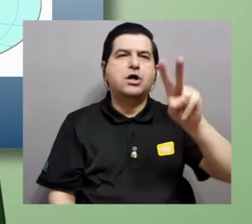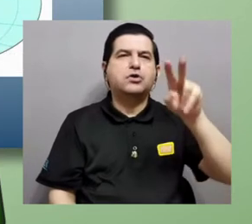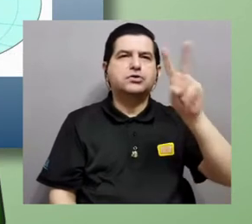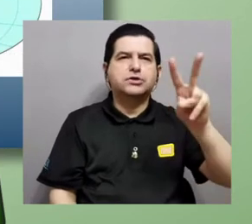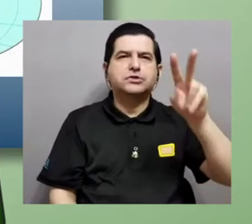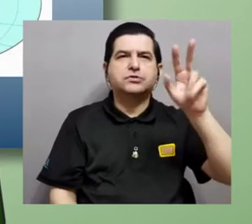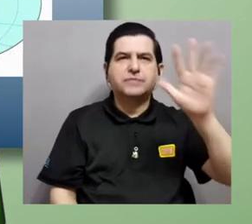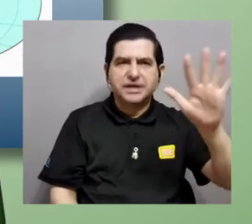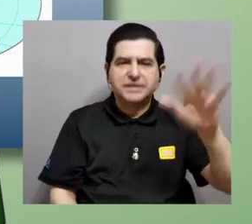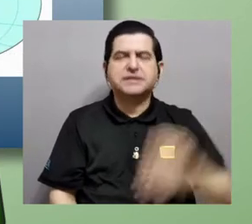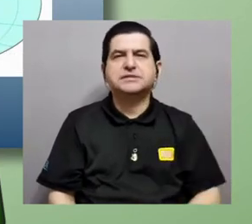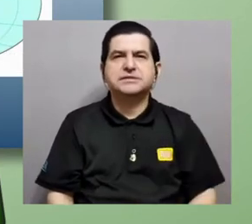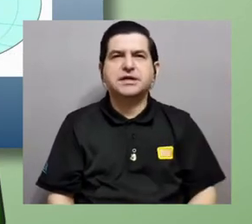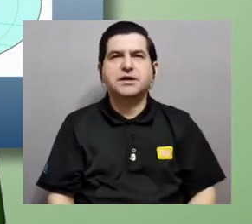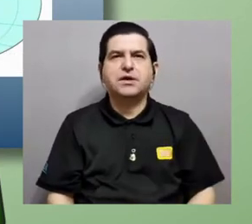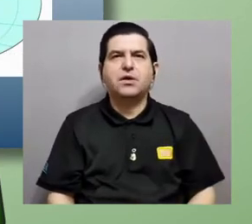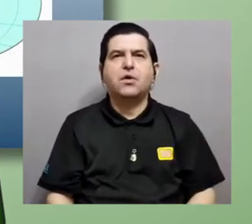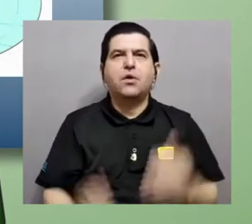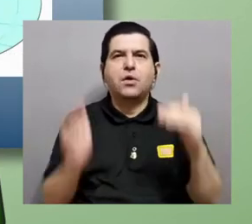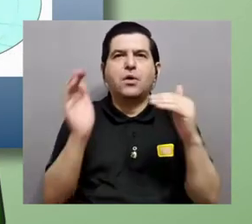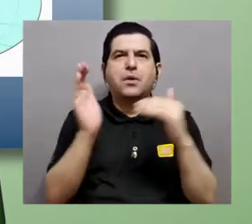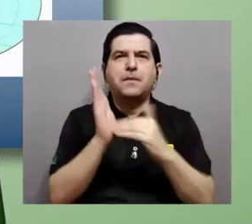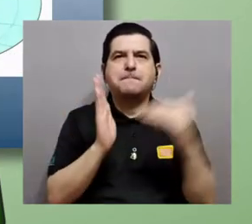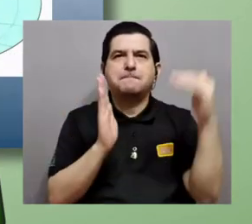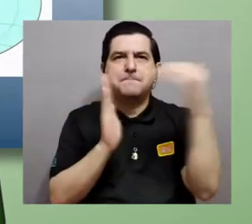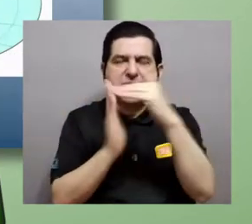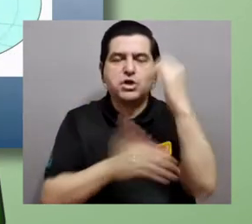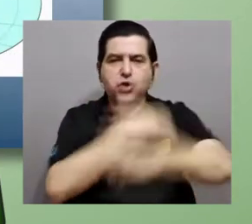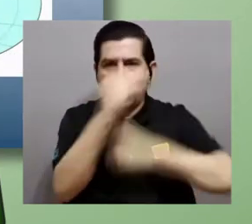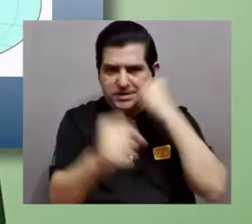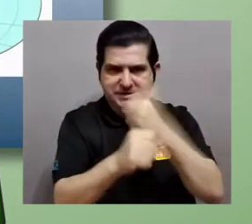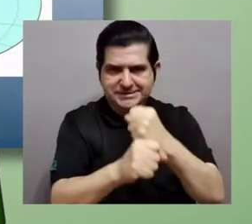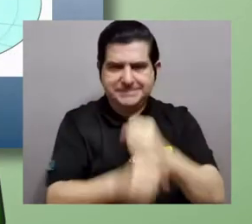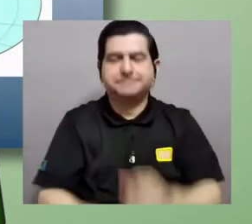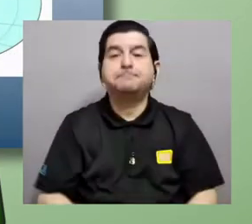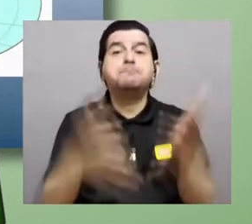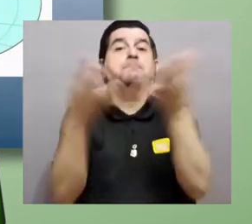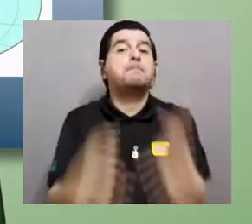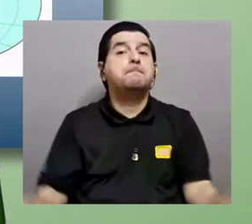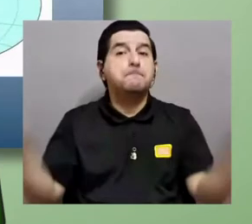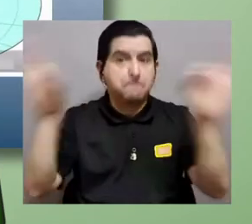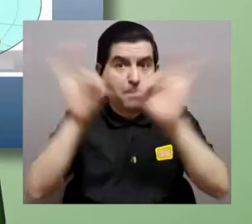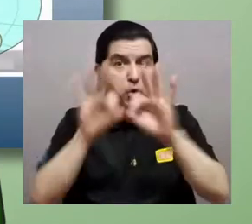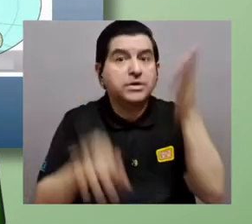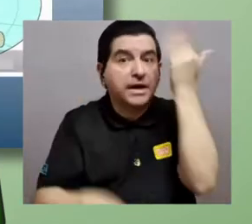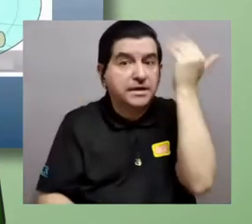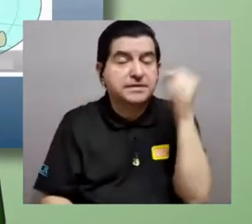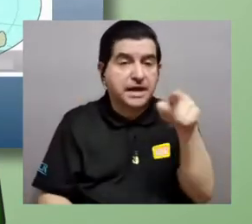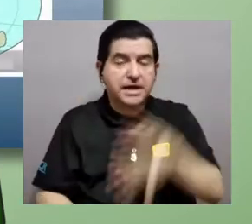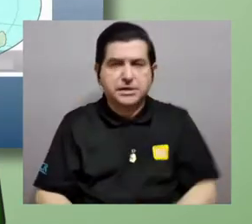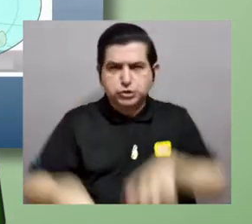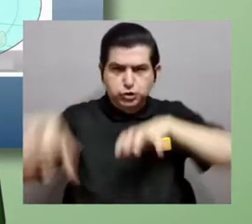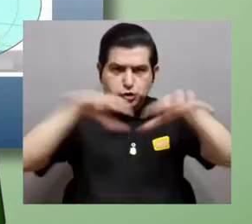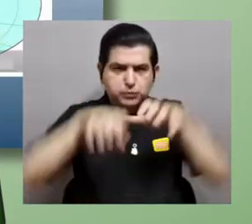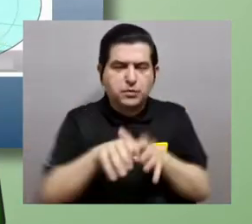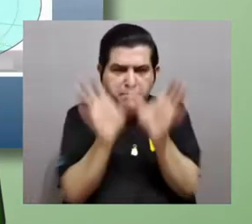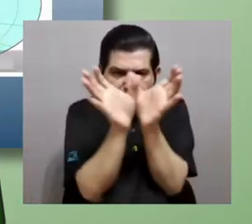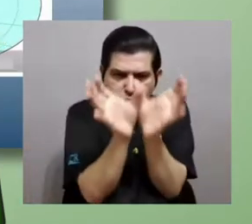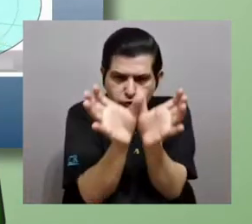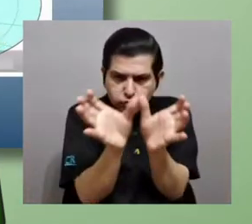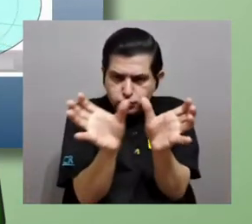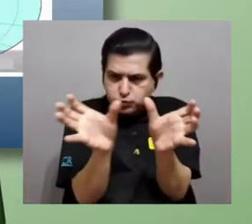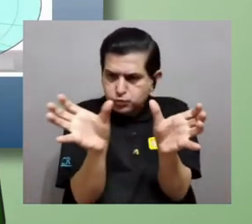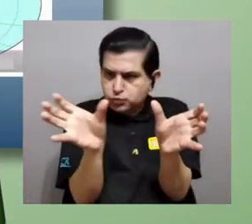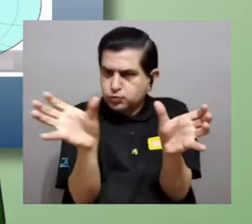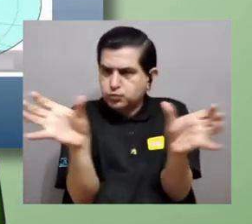hace unos 225 o 150 millones de años. Es muy importante esto porque esos movimientos de esas masas